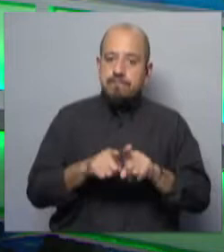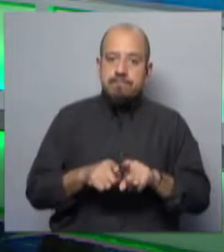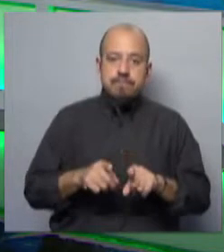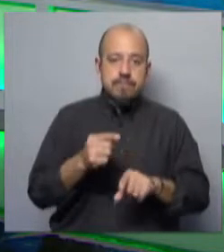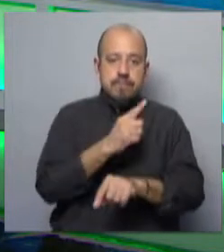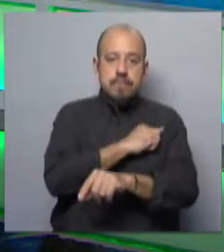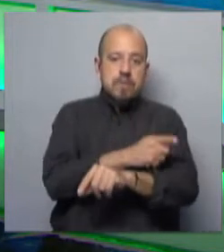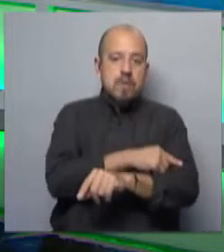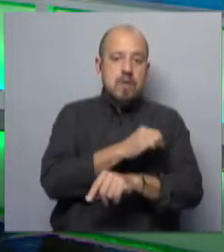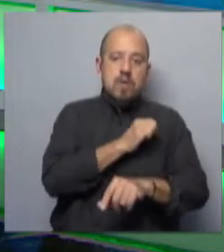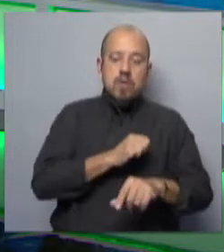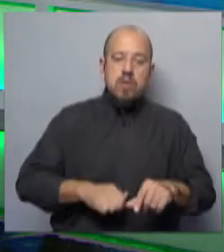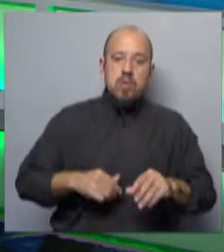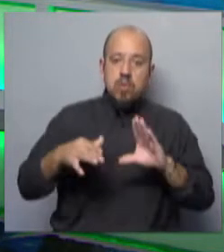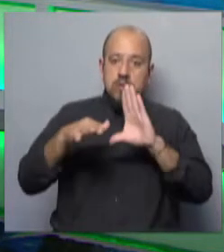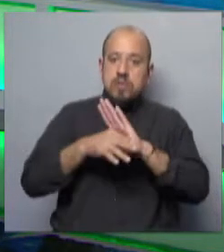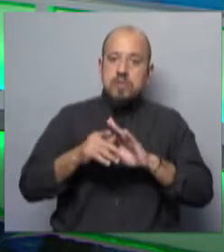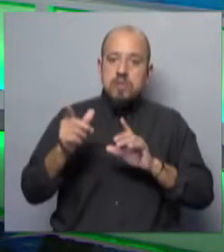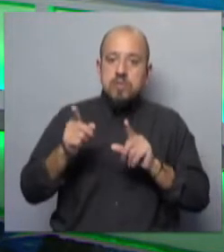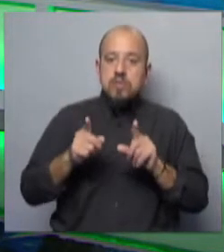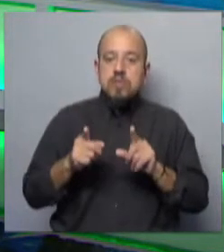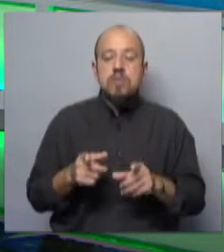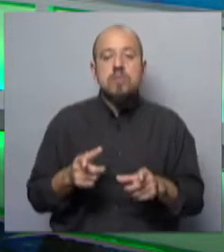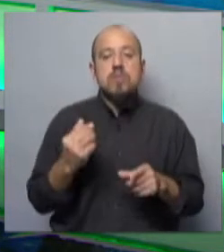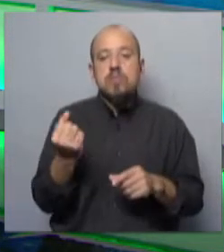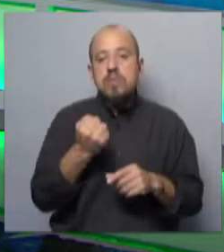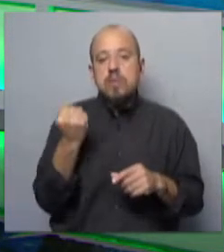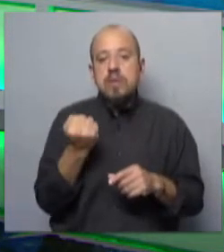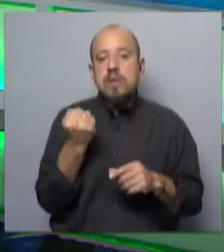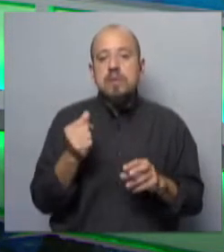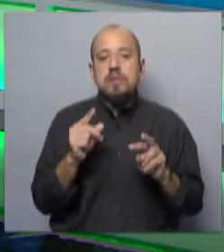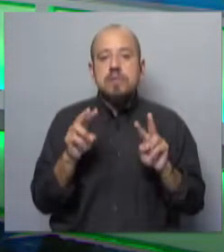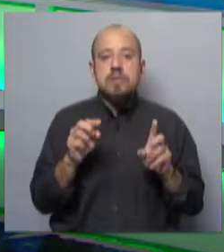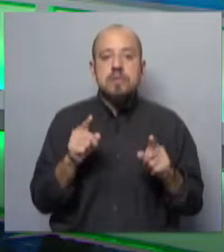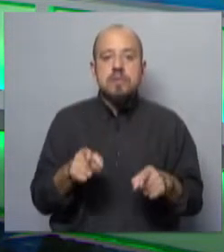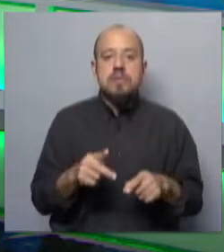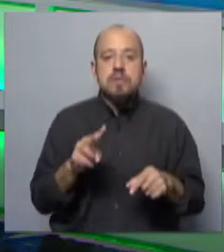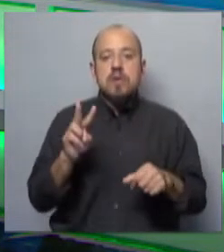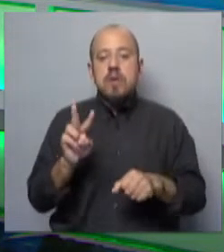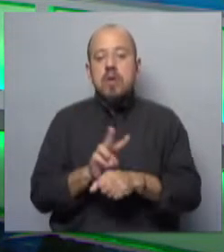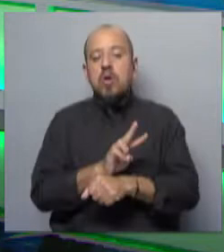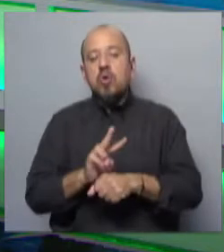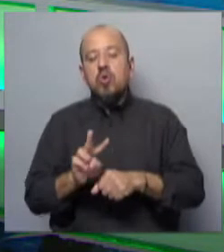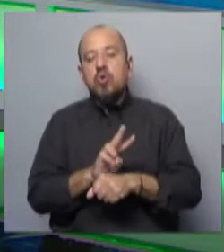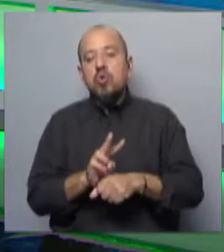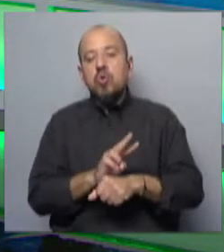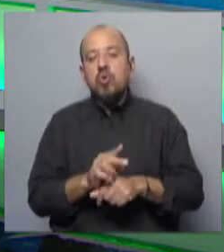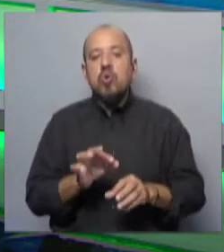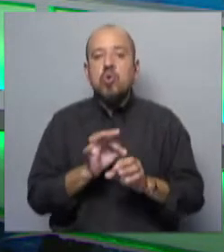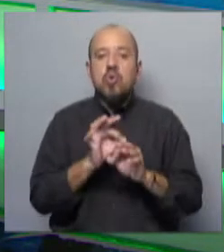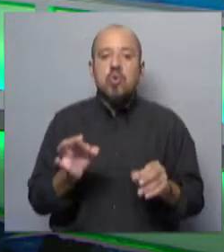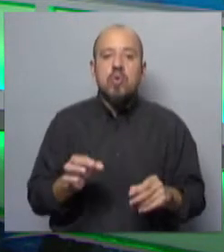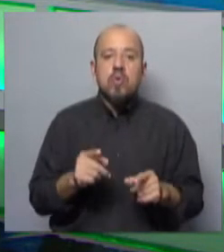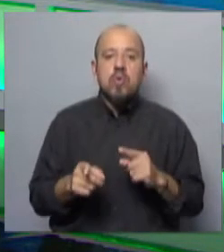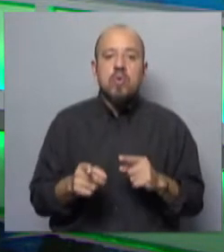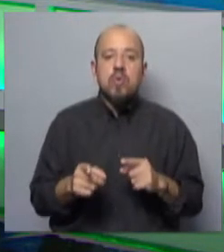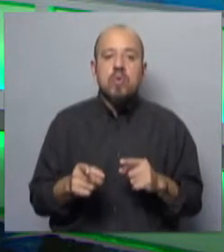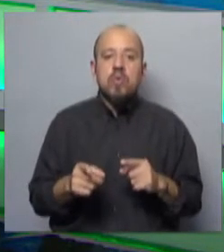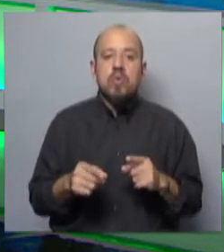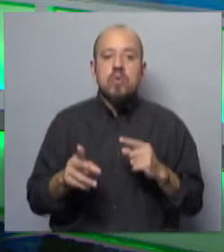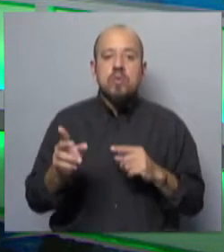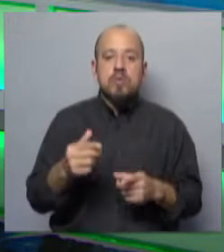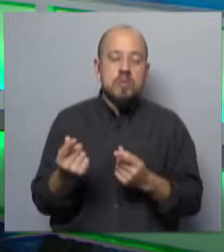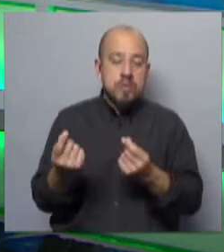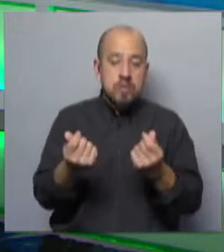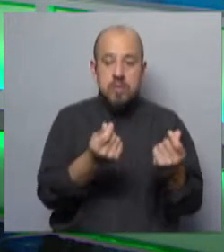Poder Ejecutivo está llevando adelante. Fundamentalmente lo que es control o buscar incidir sobre los